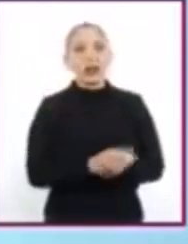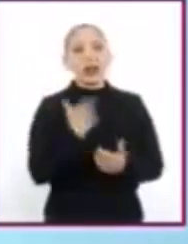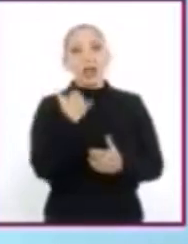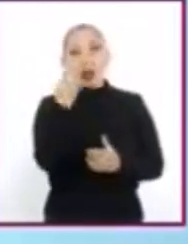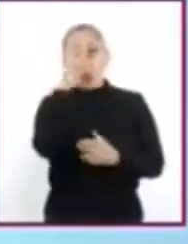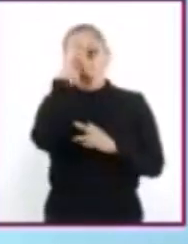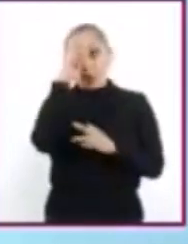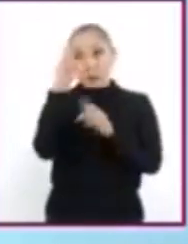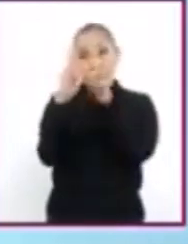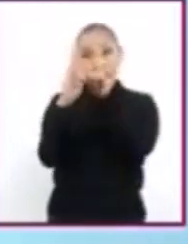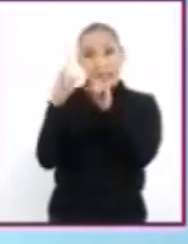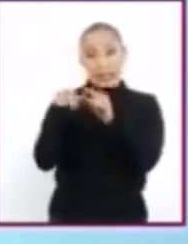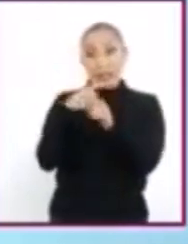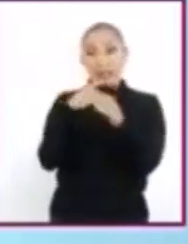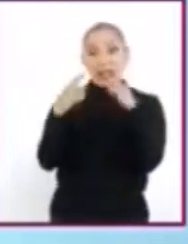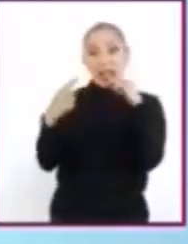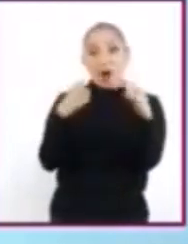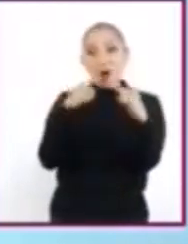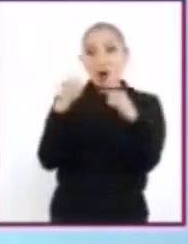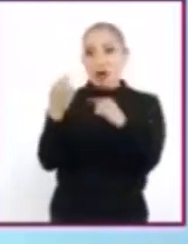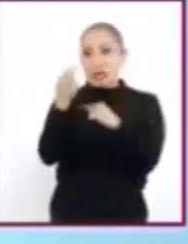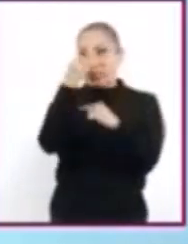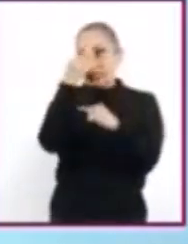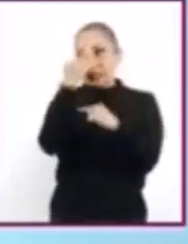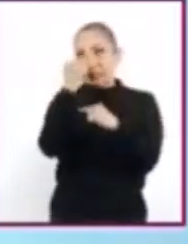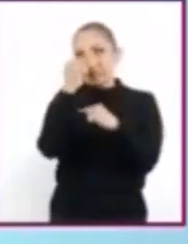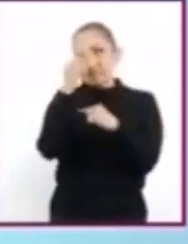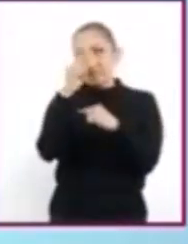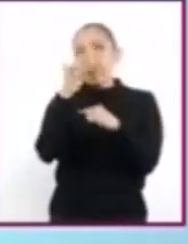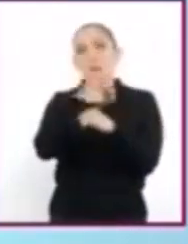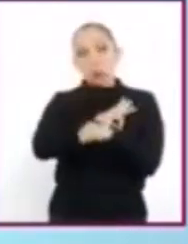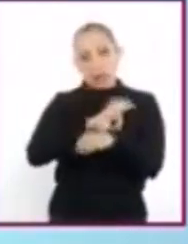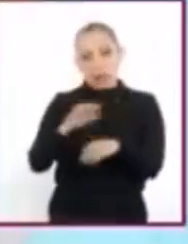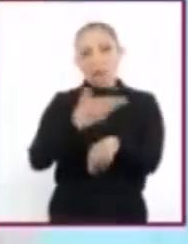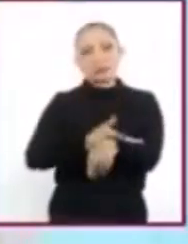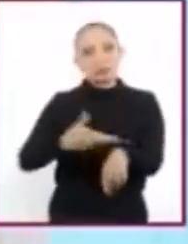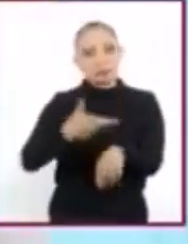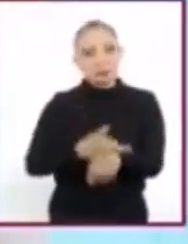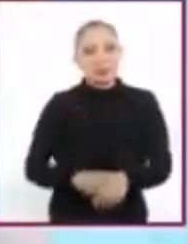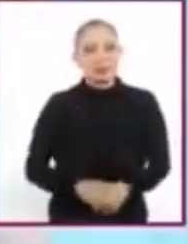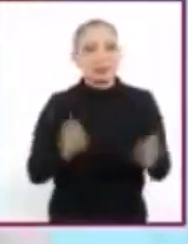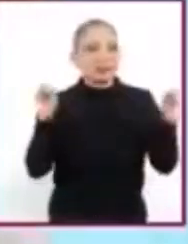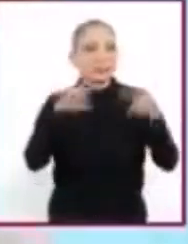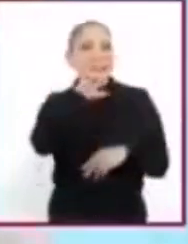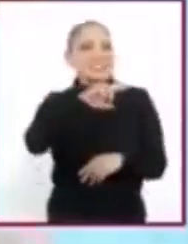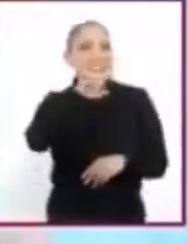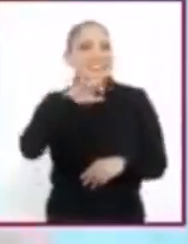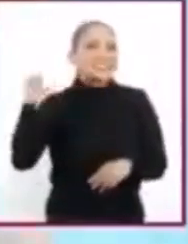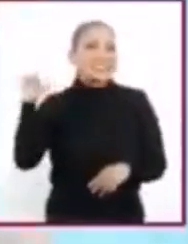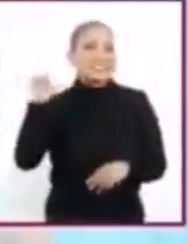el respeto, el diálogo y la razón, verán que sí se puede. ¡Hasta pronto!